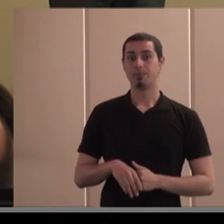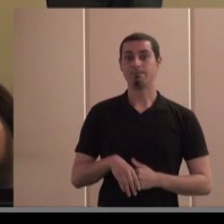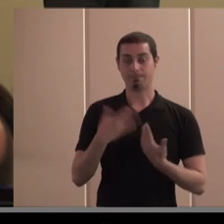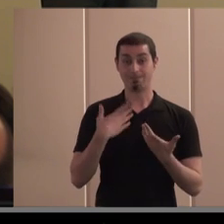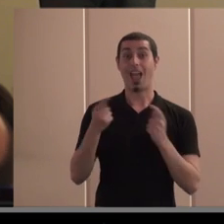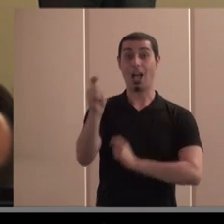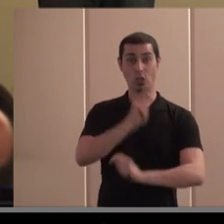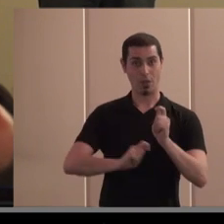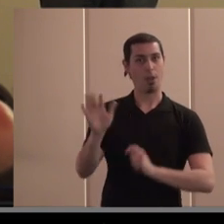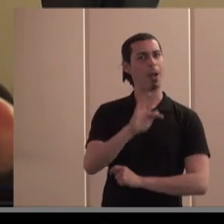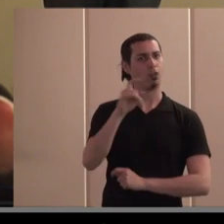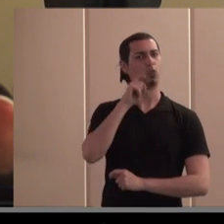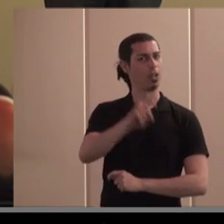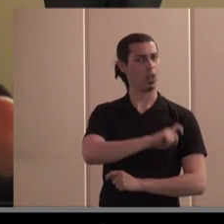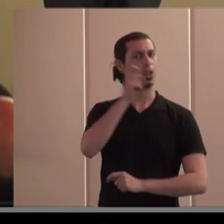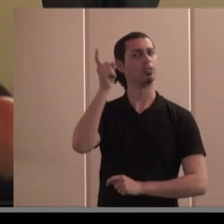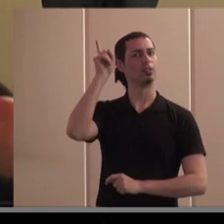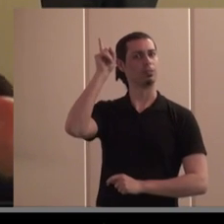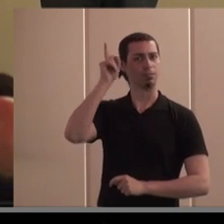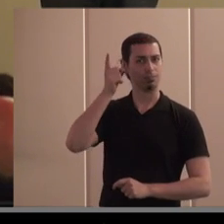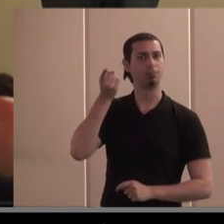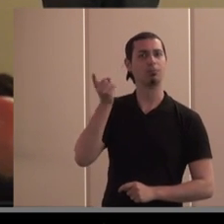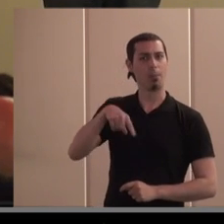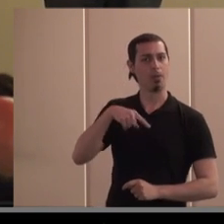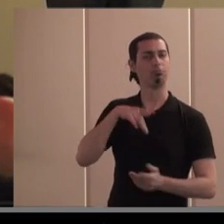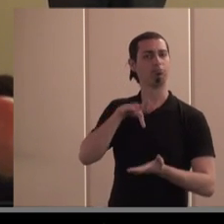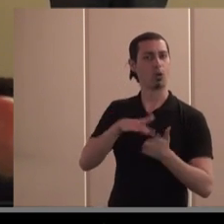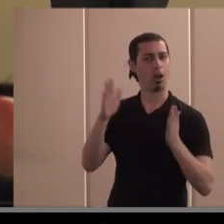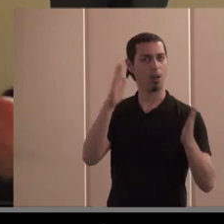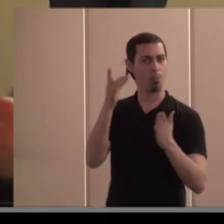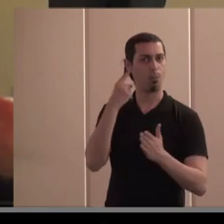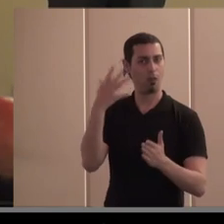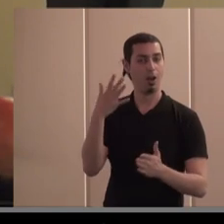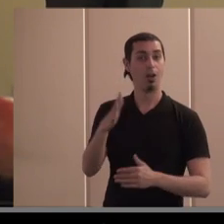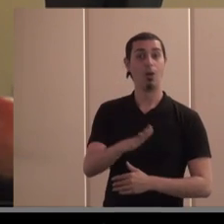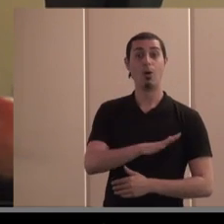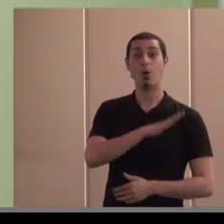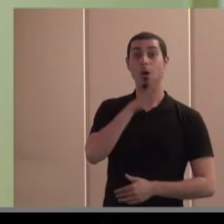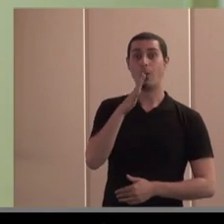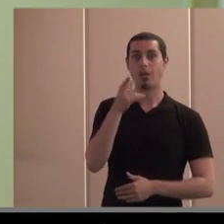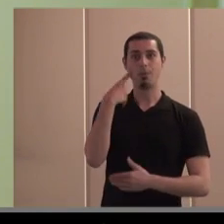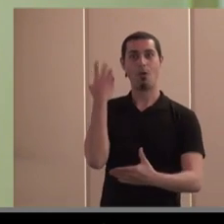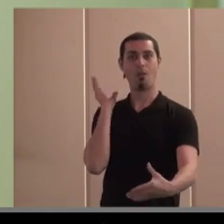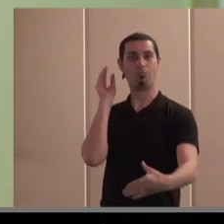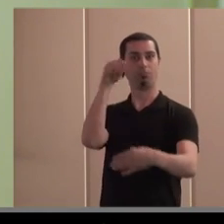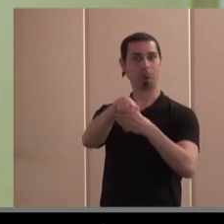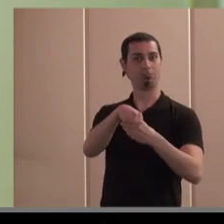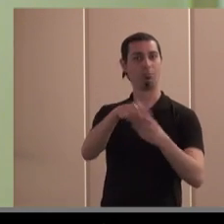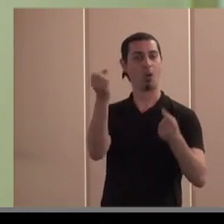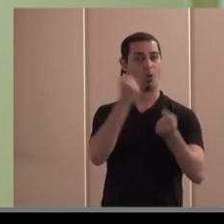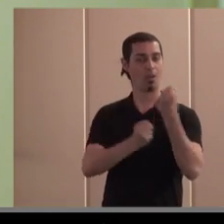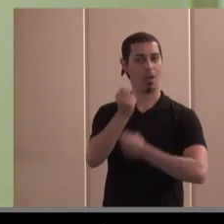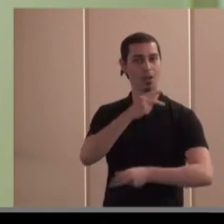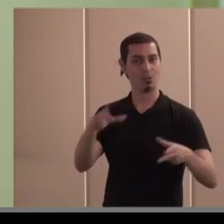las asociaciones y las fundaciones por supuesto también tuvieron su momento en el que se integran en el concepto de economía